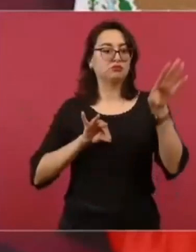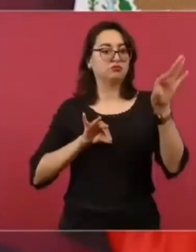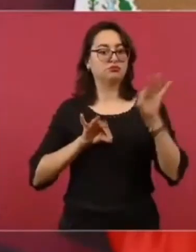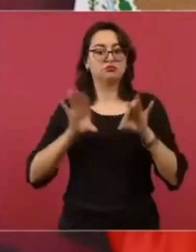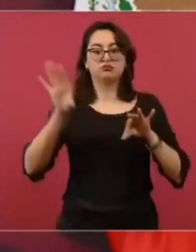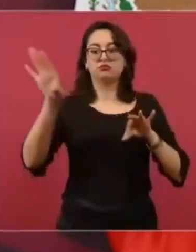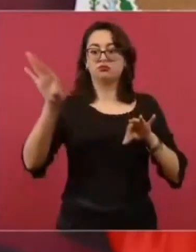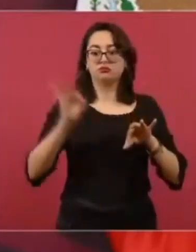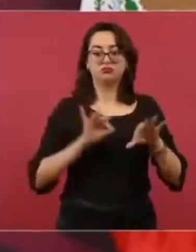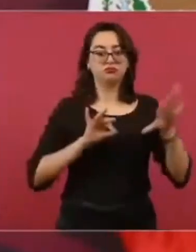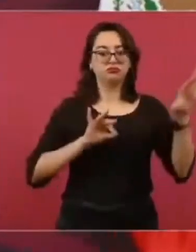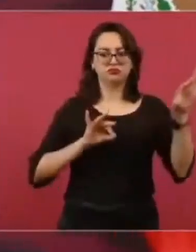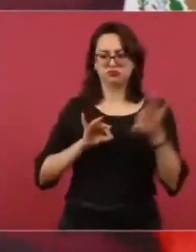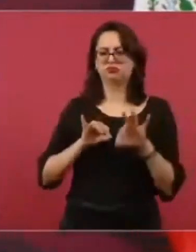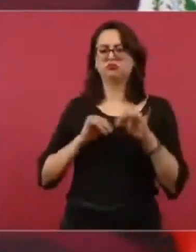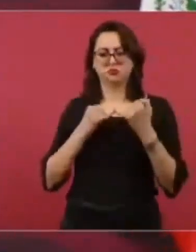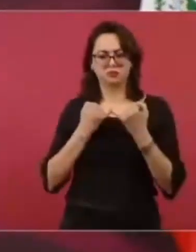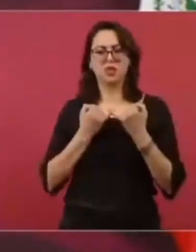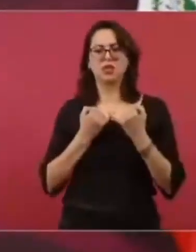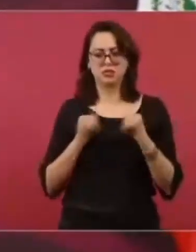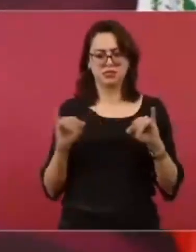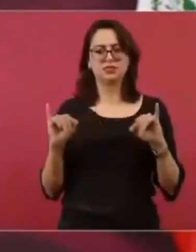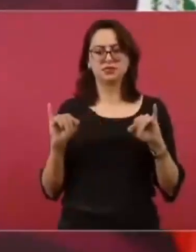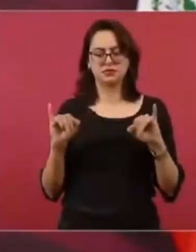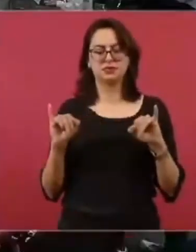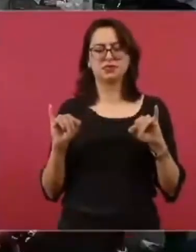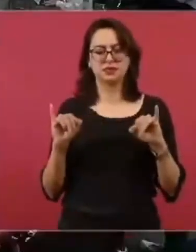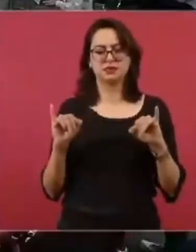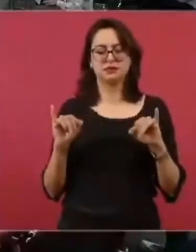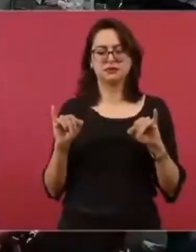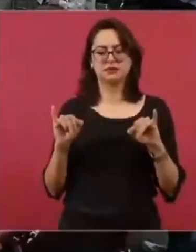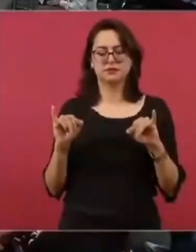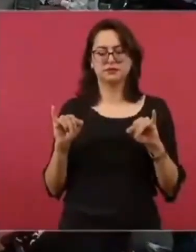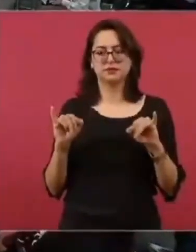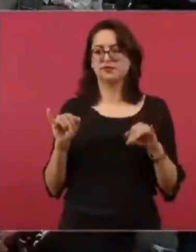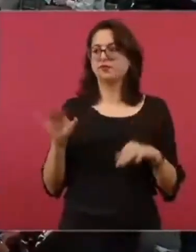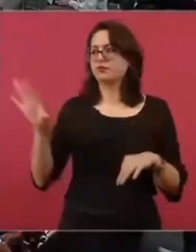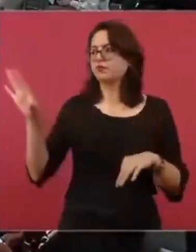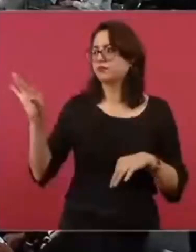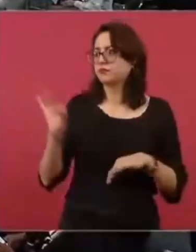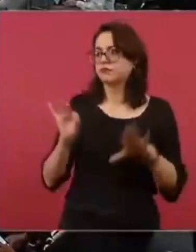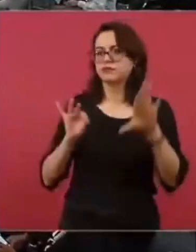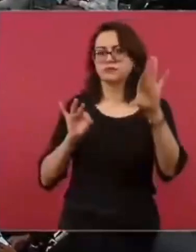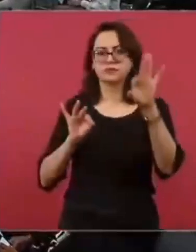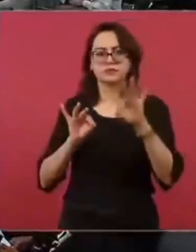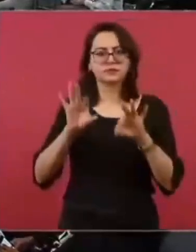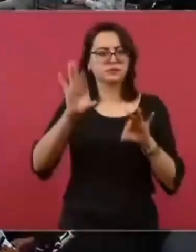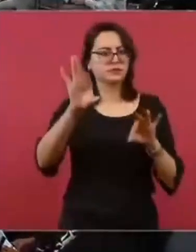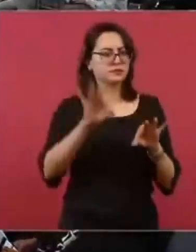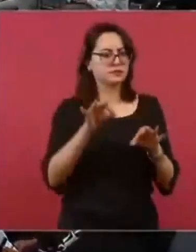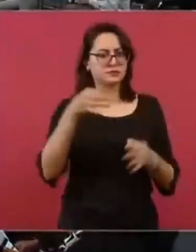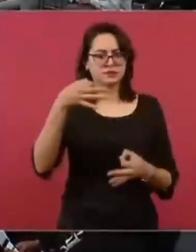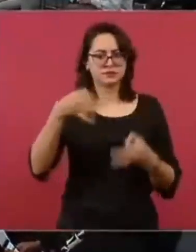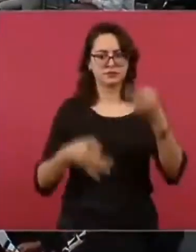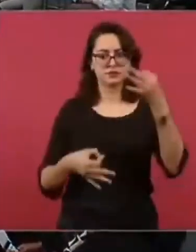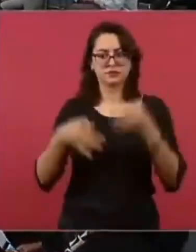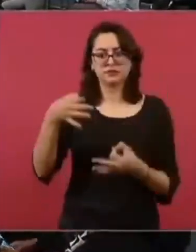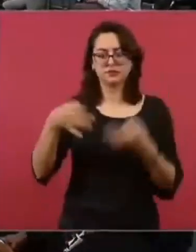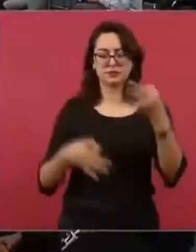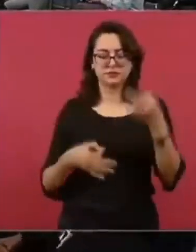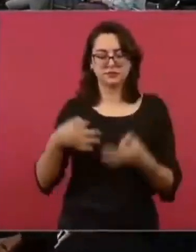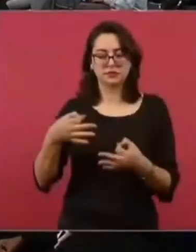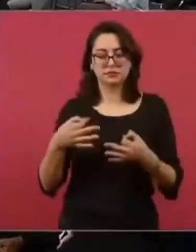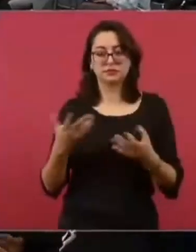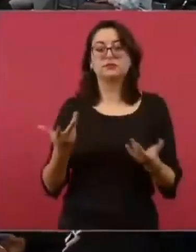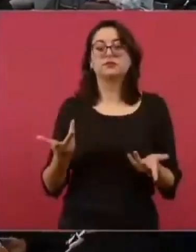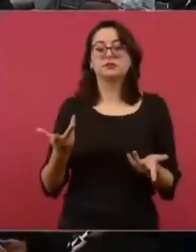y estos fiscales muchas veces